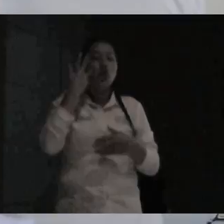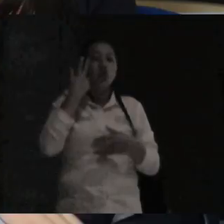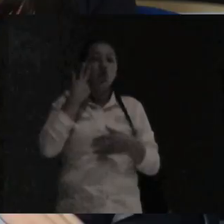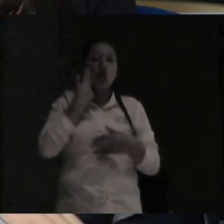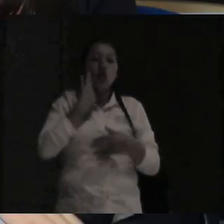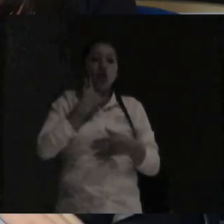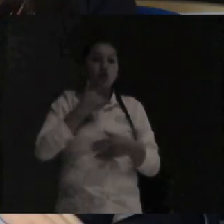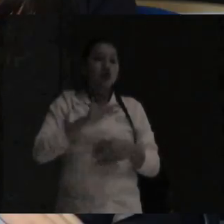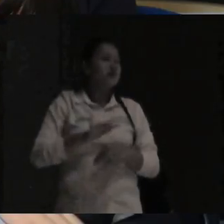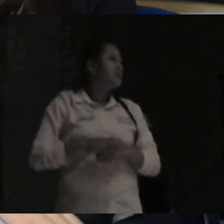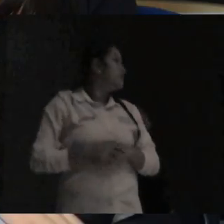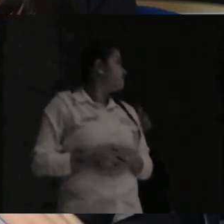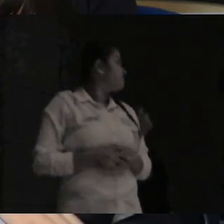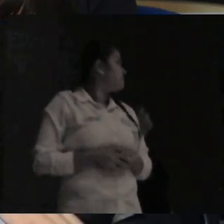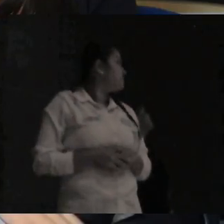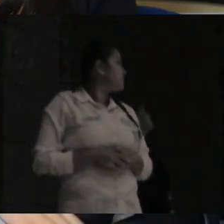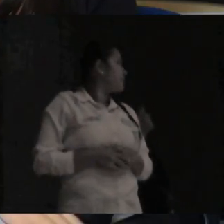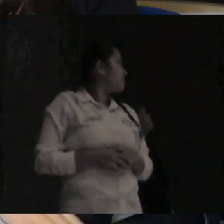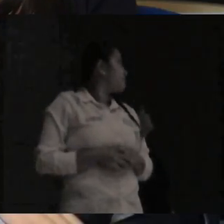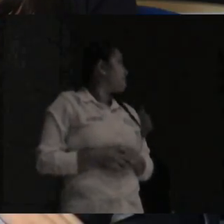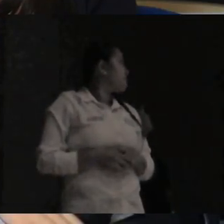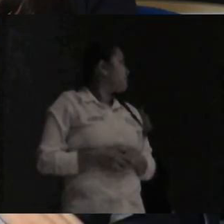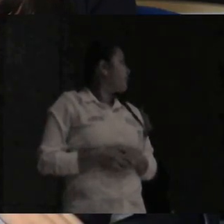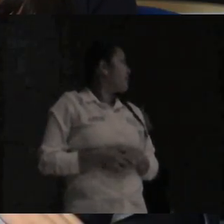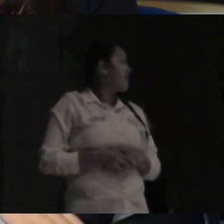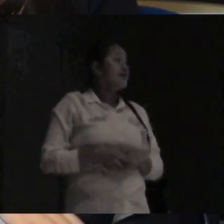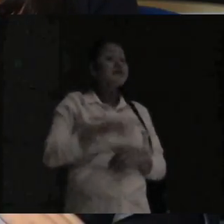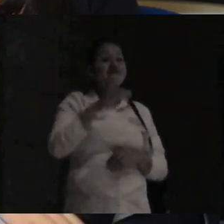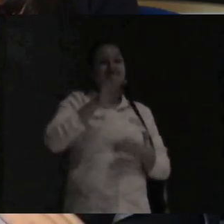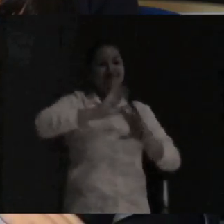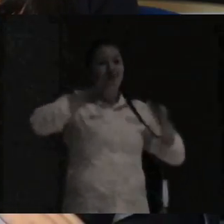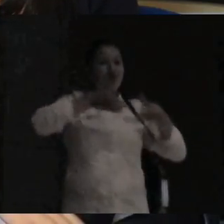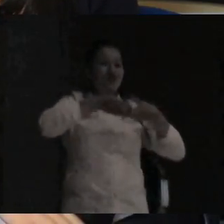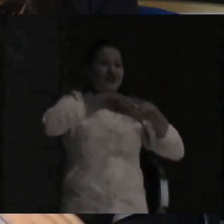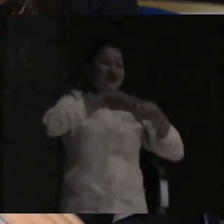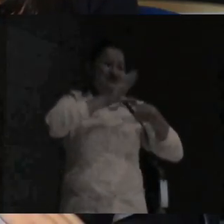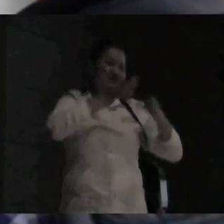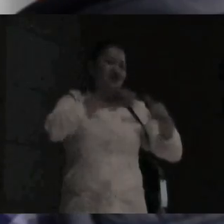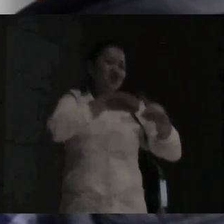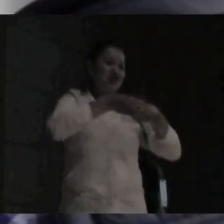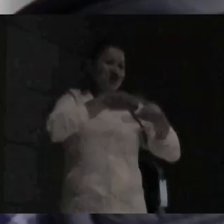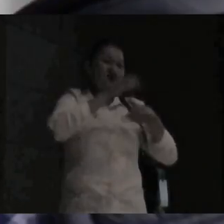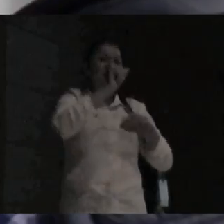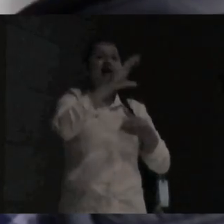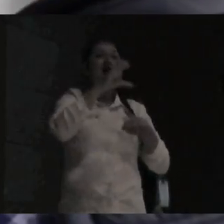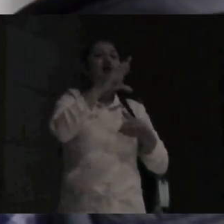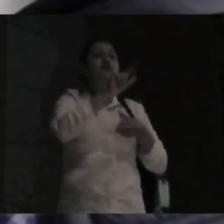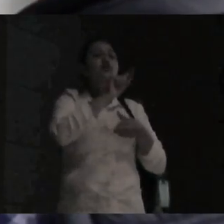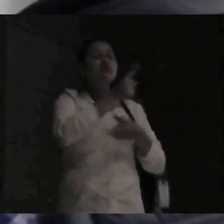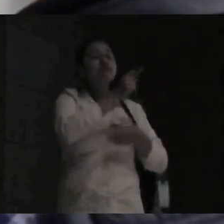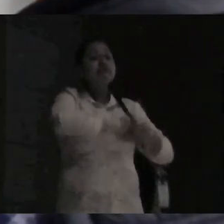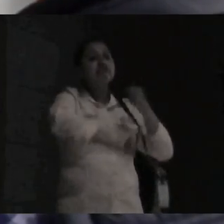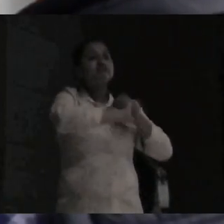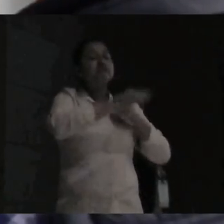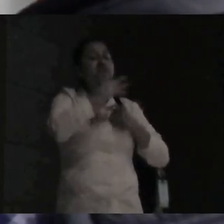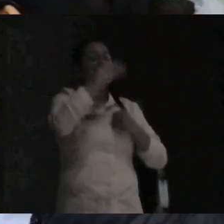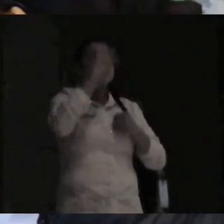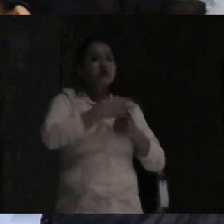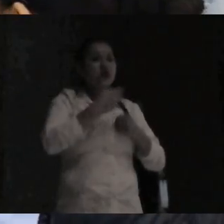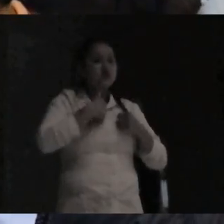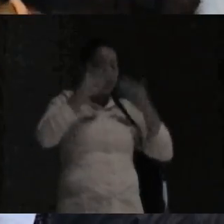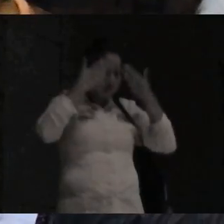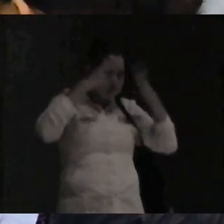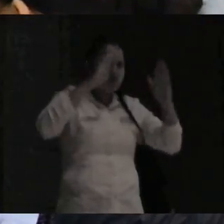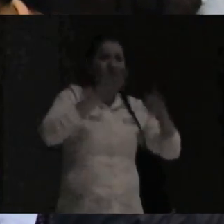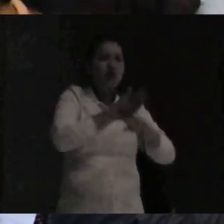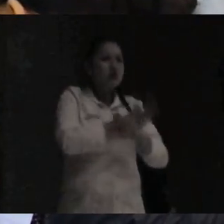En Asela hemos encontrado pues esa respuesta que no encontrábamos en ninguna parte Asela nos ha brindado desde